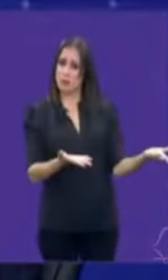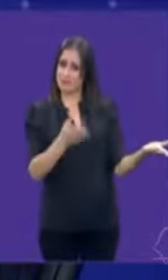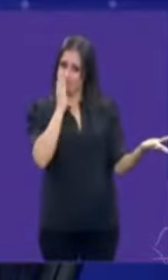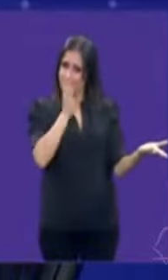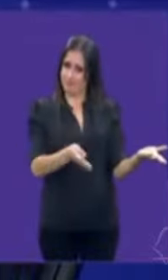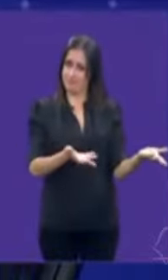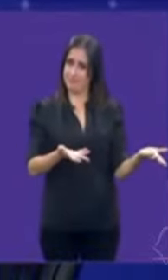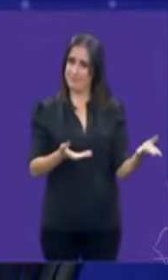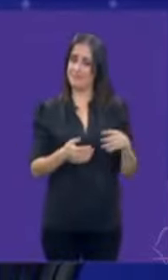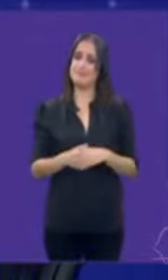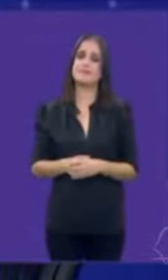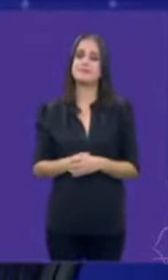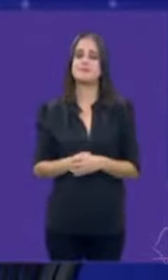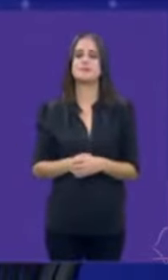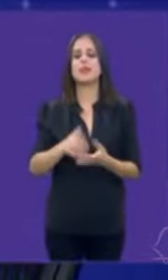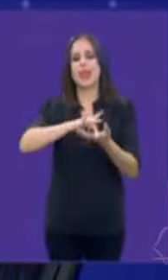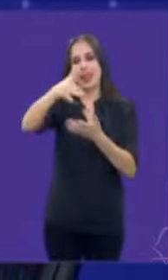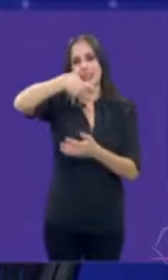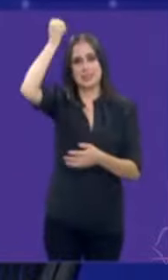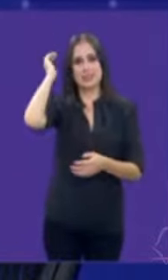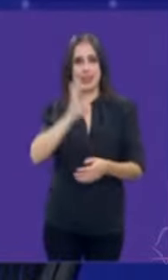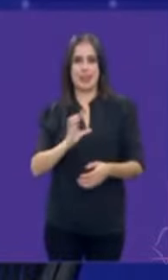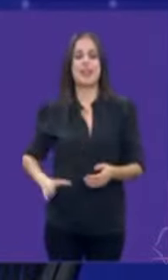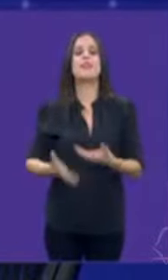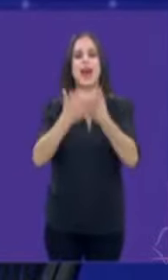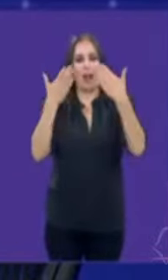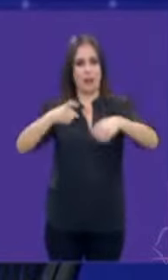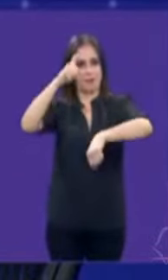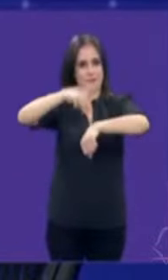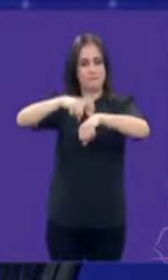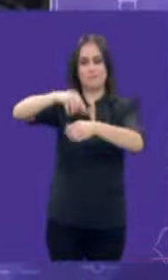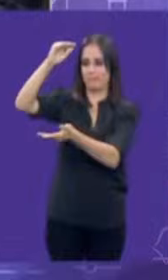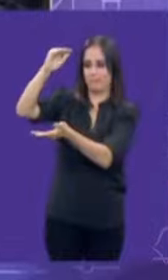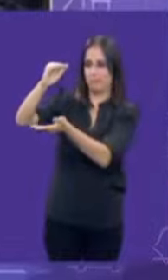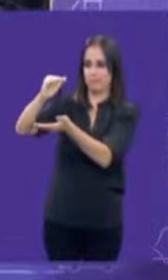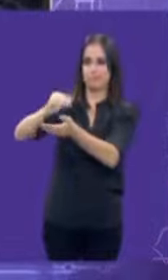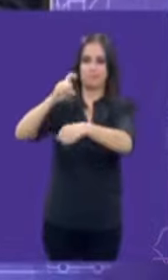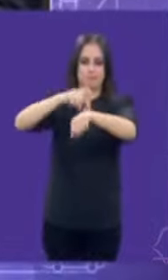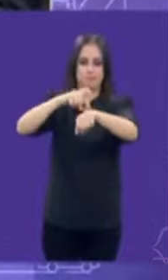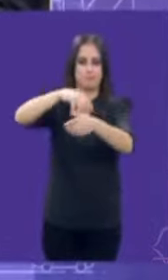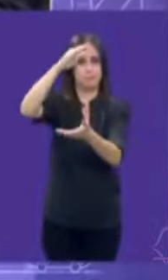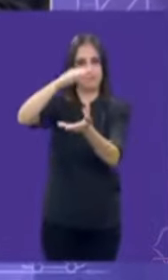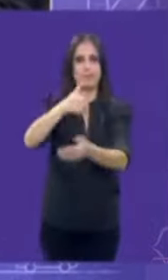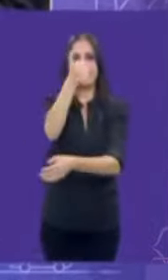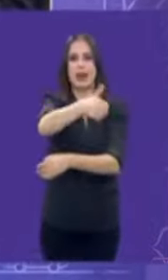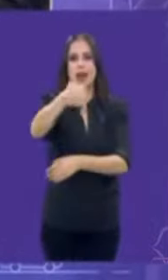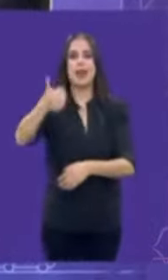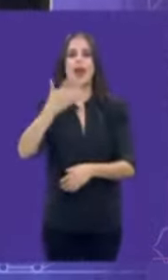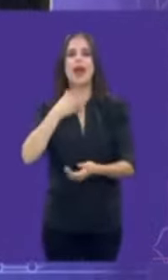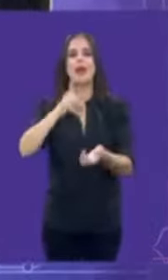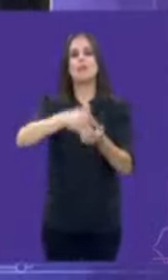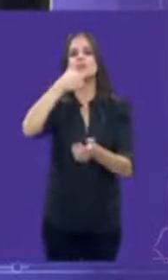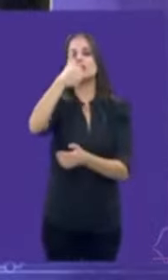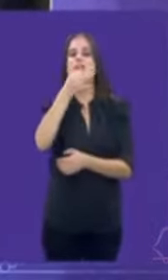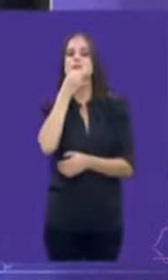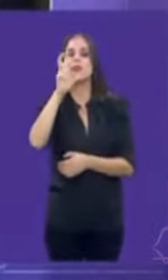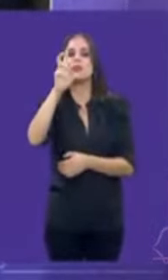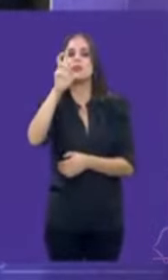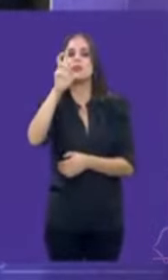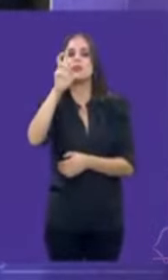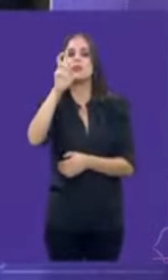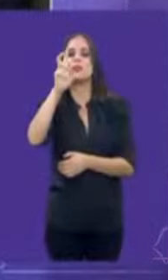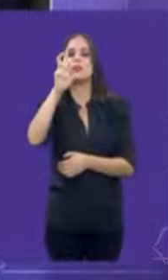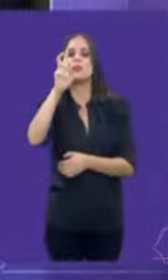Gracias, candidata. Ahora sí, entramos a la bolsa de tiempo. Les recordamos que cada quien tiene seis minutos con 30